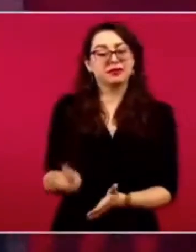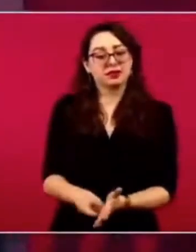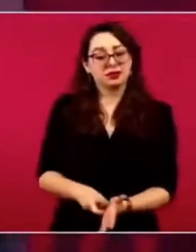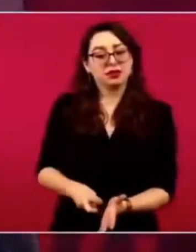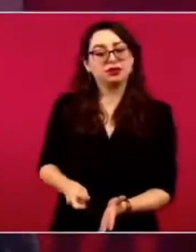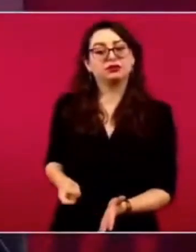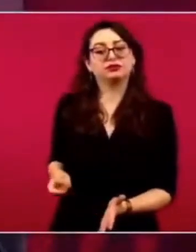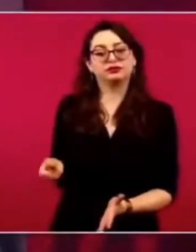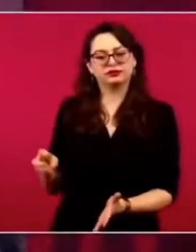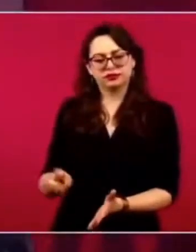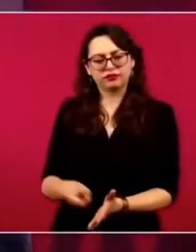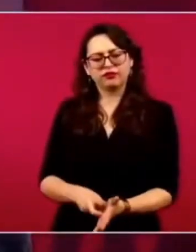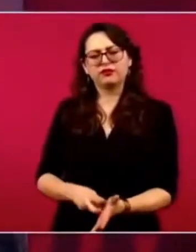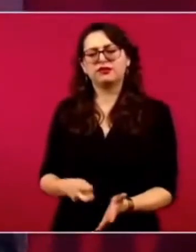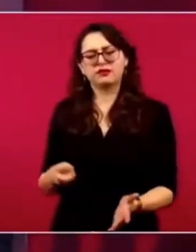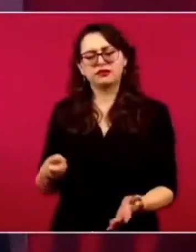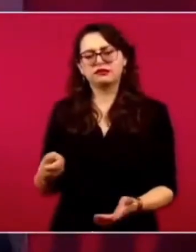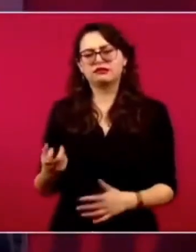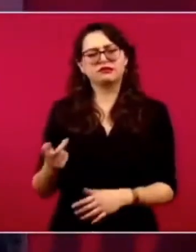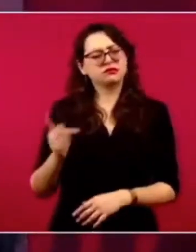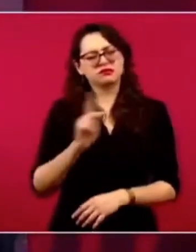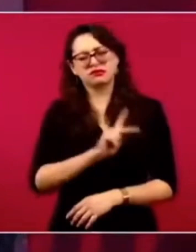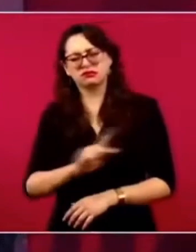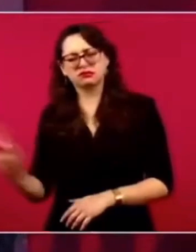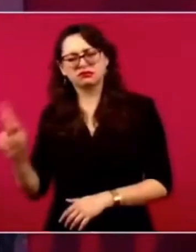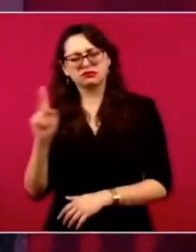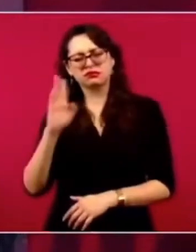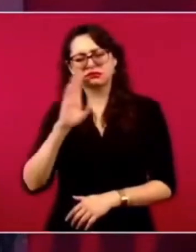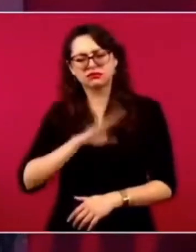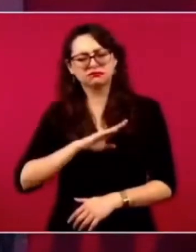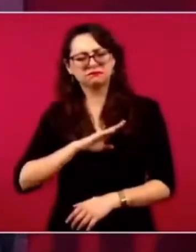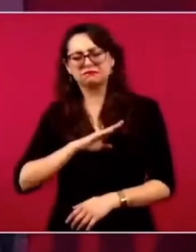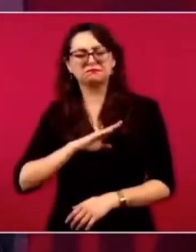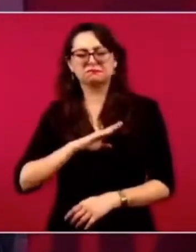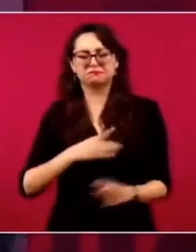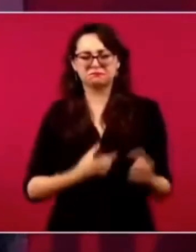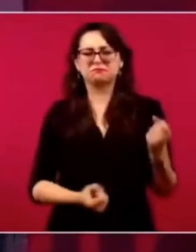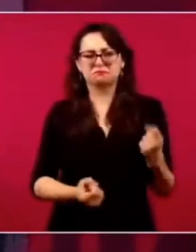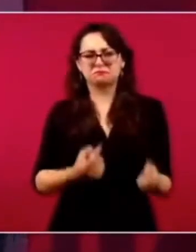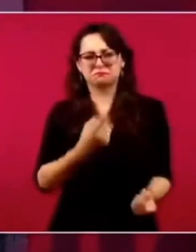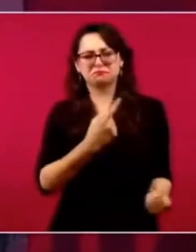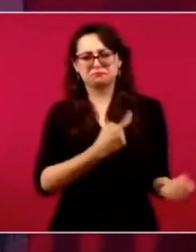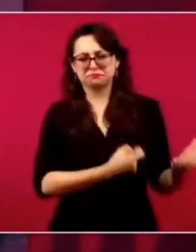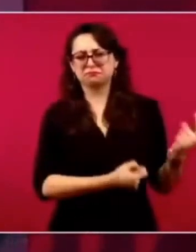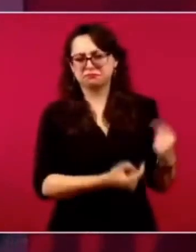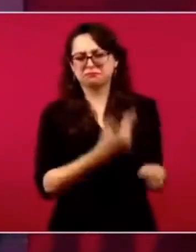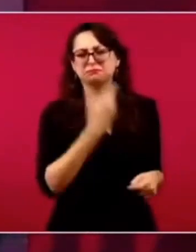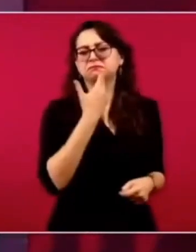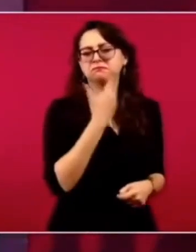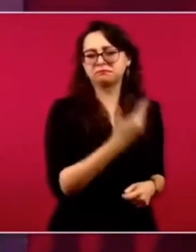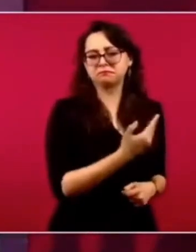Jueces rectos y magistrados, ministros. Pero, por lo general,